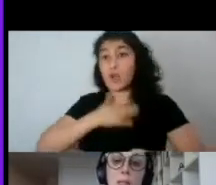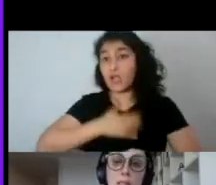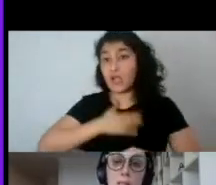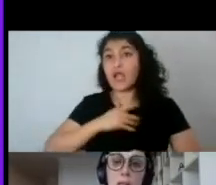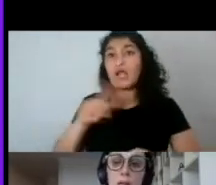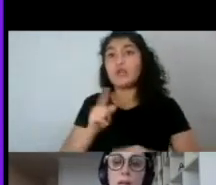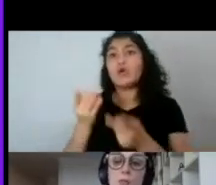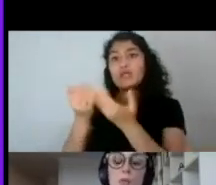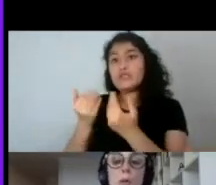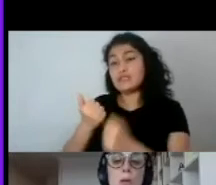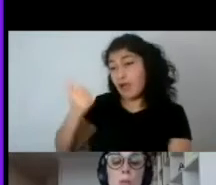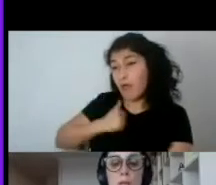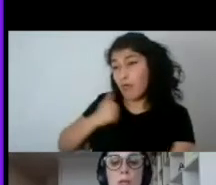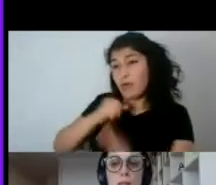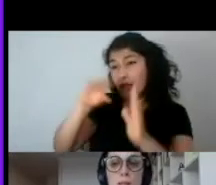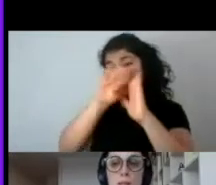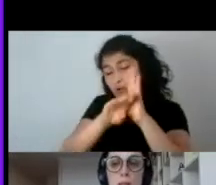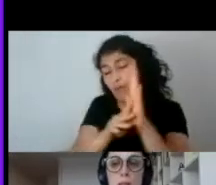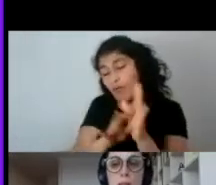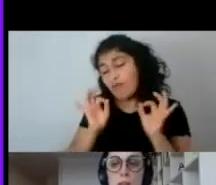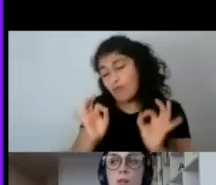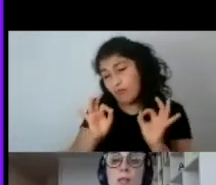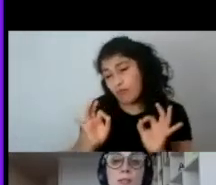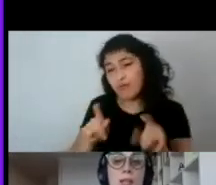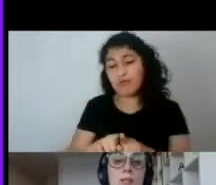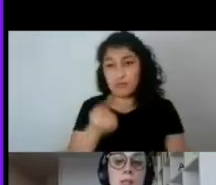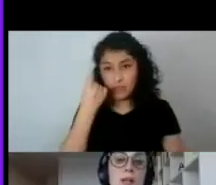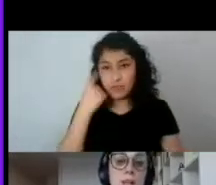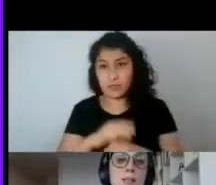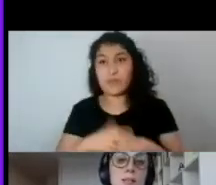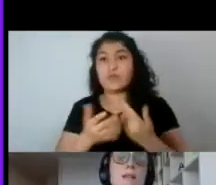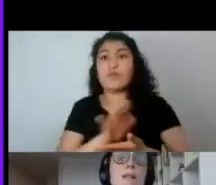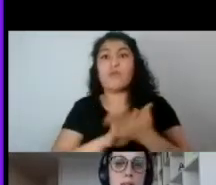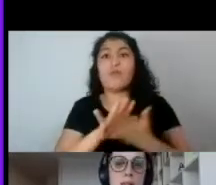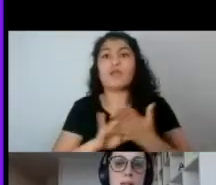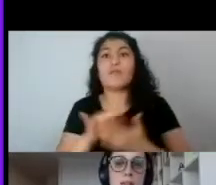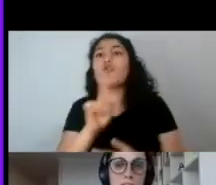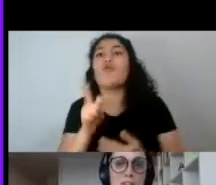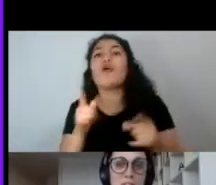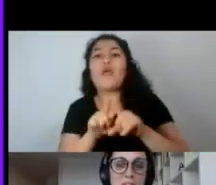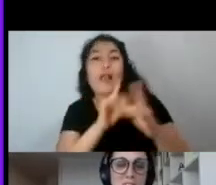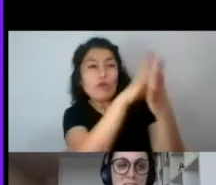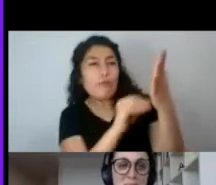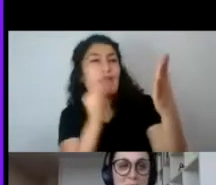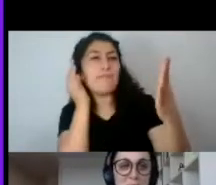convertirse en súper mujeres. O sea, no es necesario ser Katniss Everdeen, ¿no?